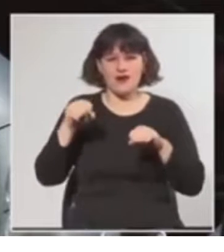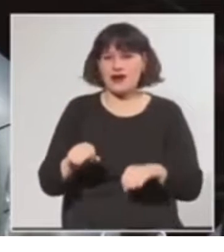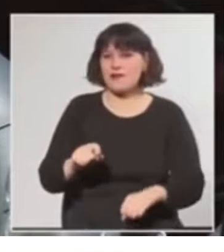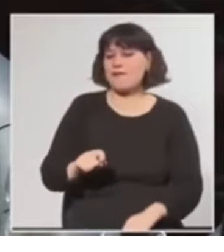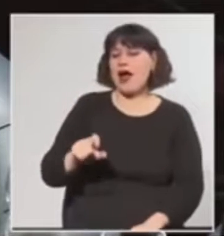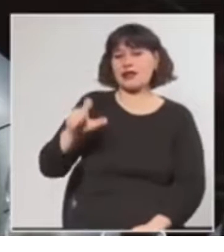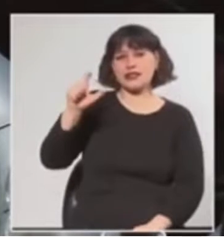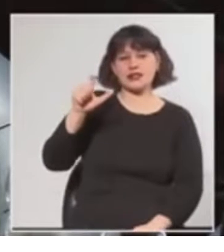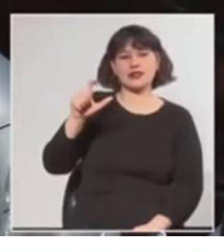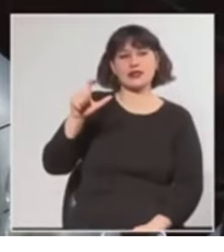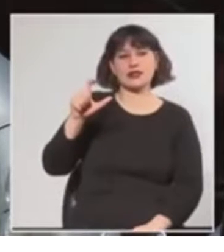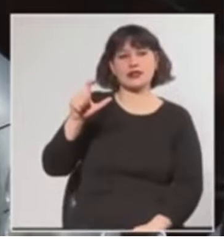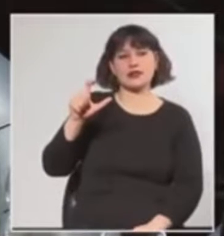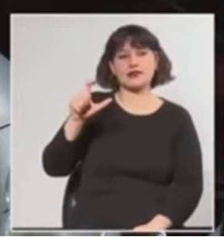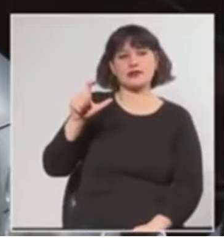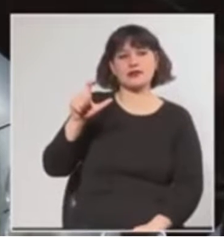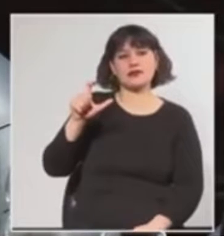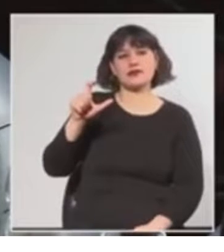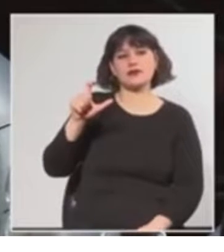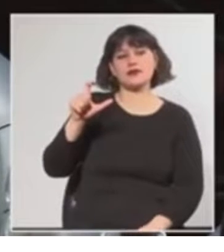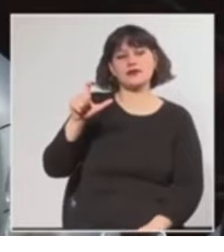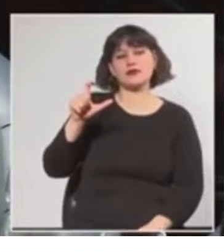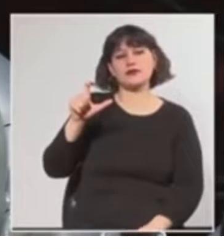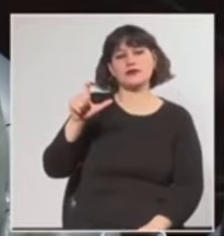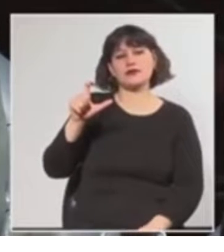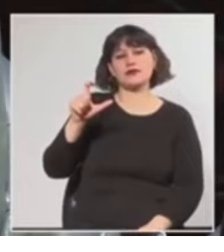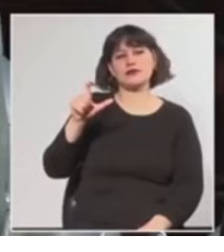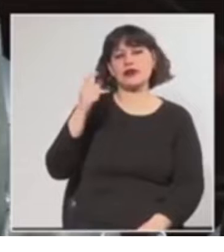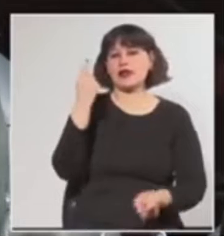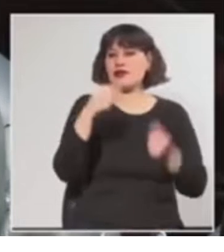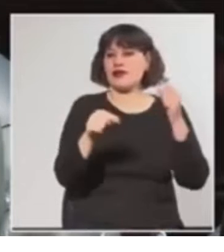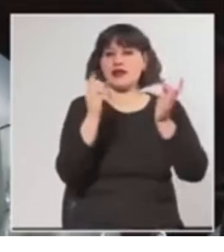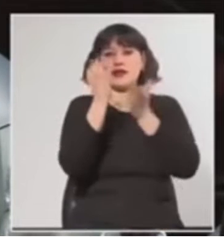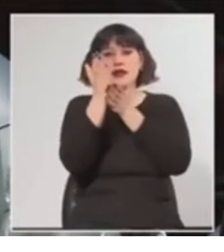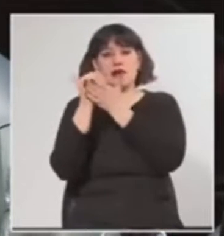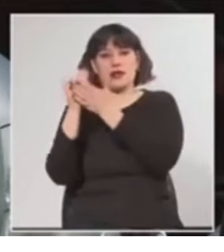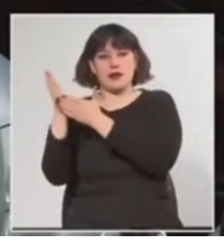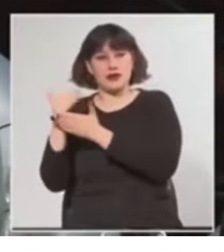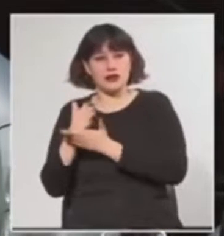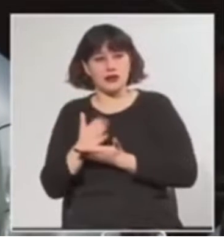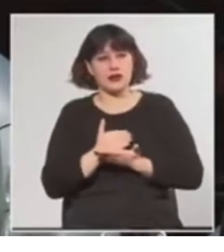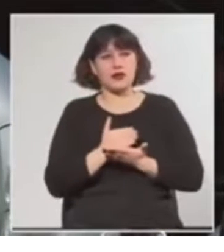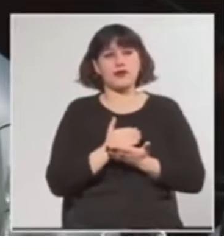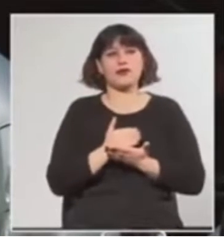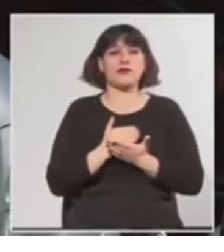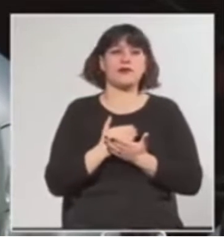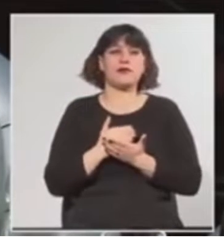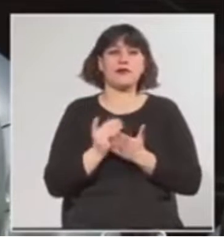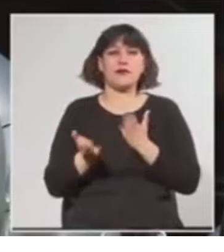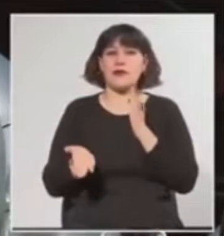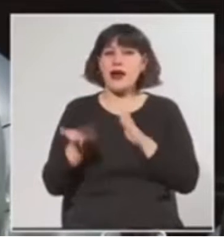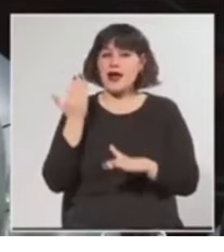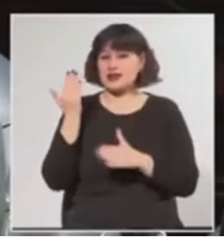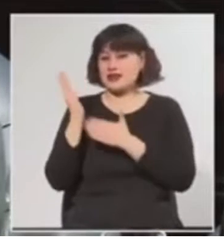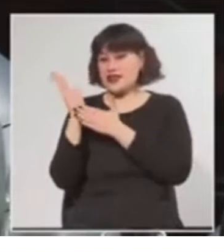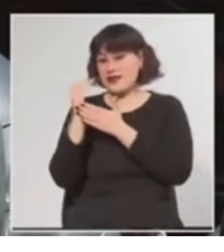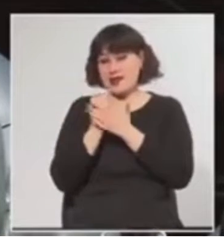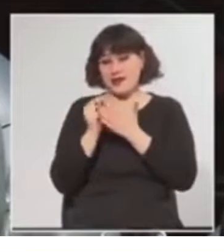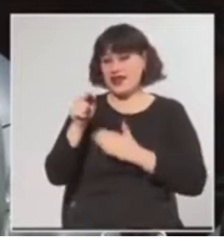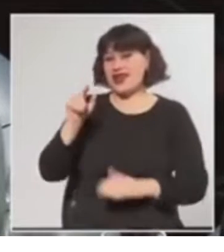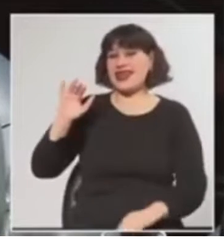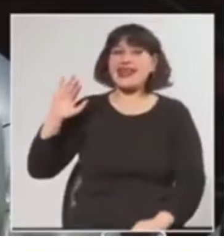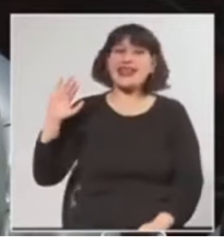pronunciadas en los diferentes departamentos de nuestro país y sobre todo en los departamentos del interior